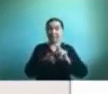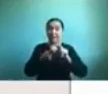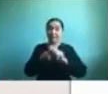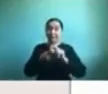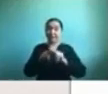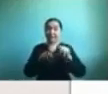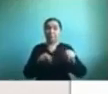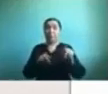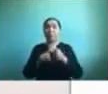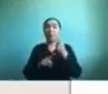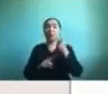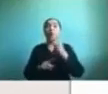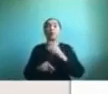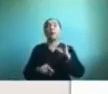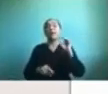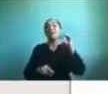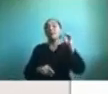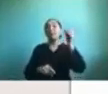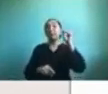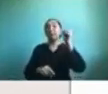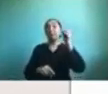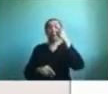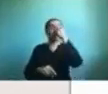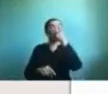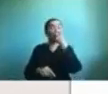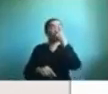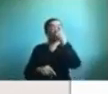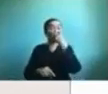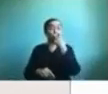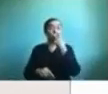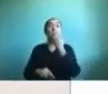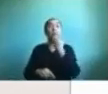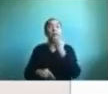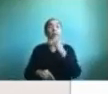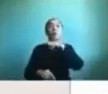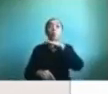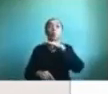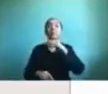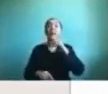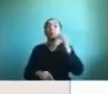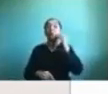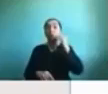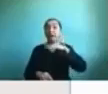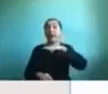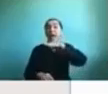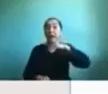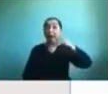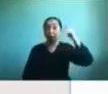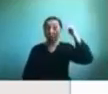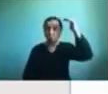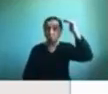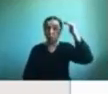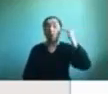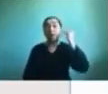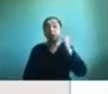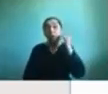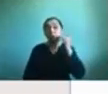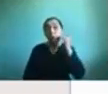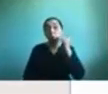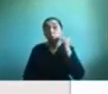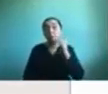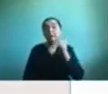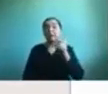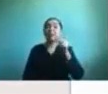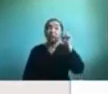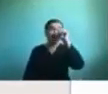discapacidad visual pero nosotros lo hemos utilizado también con adultos y con niños que tienen dificultades para aprender a leer y